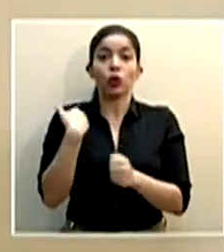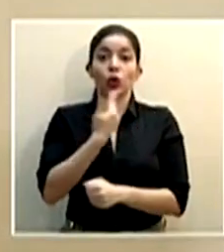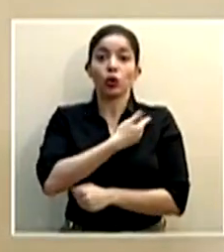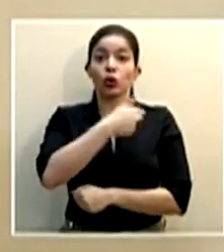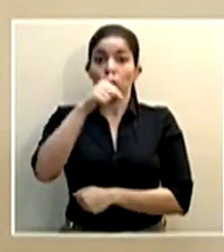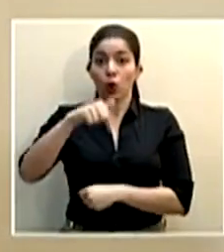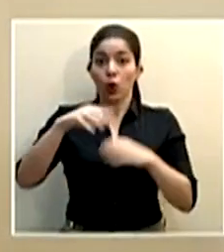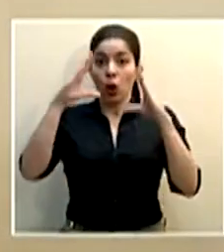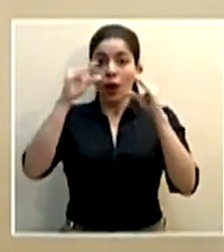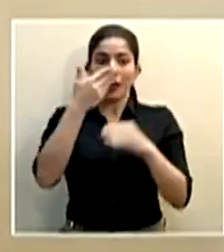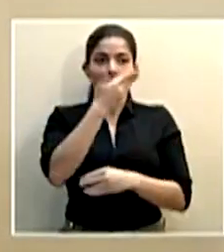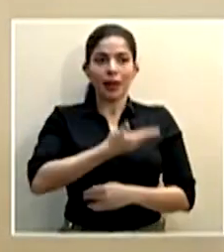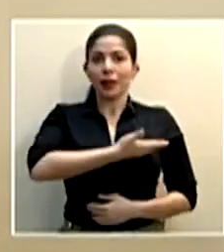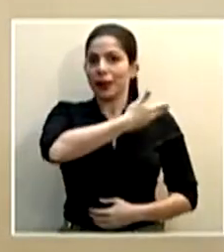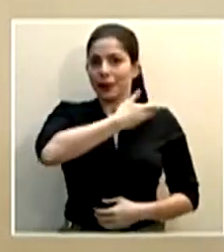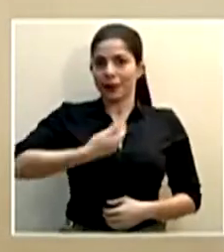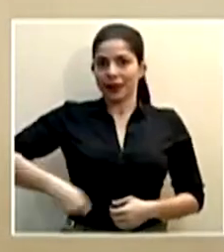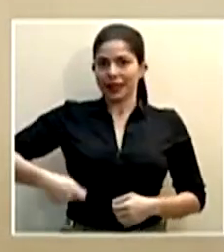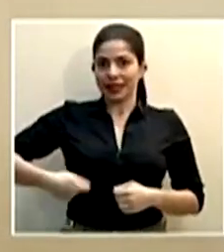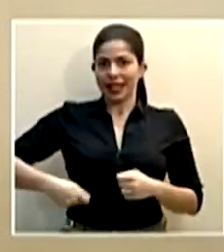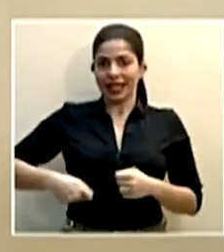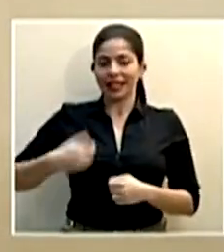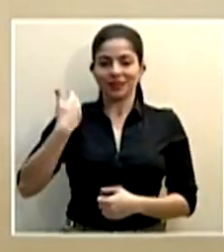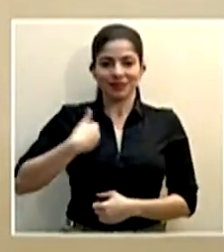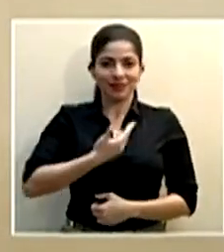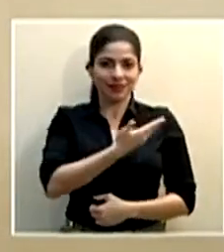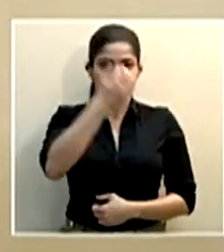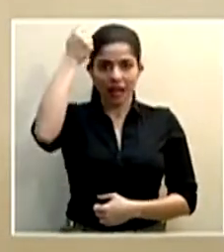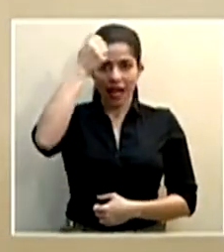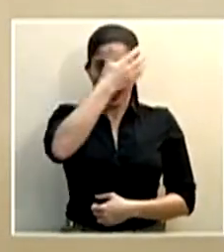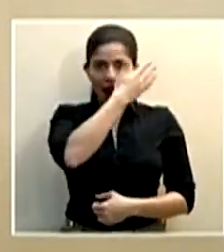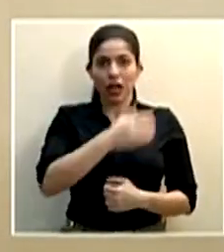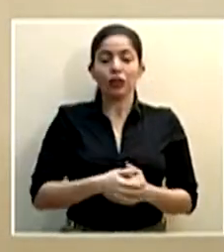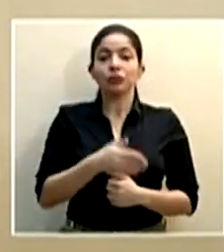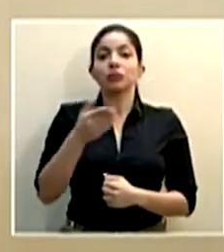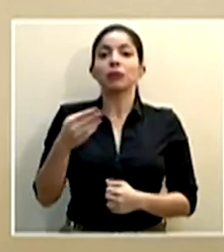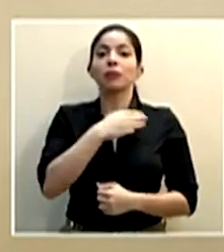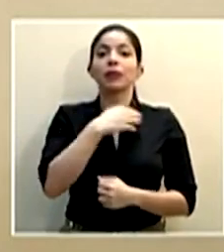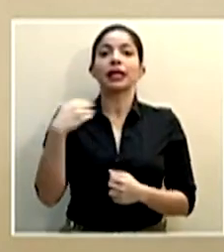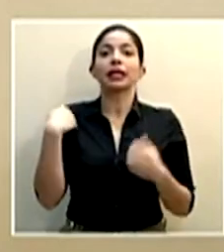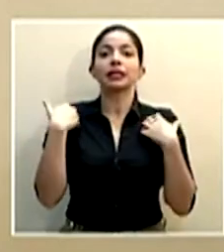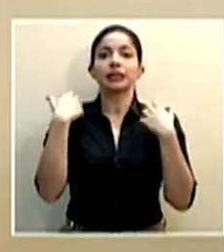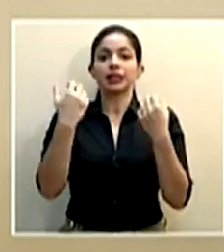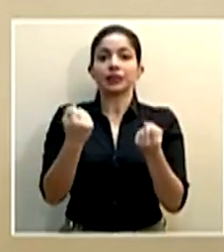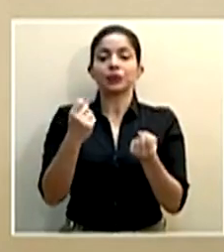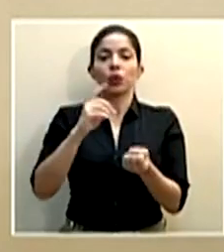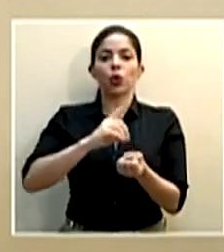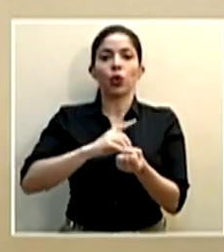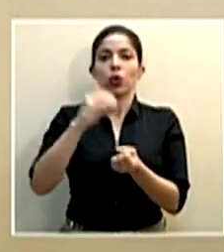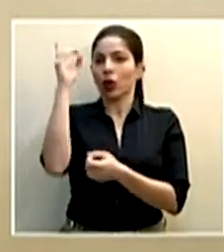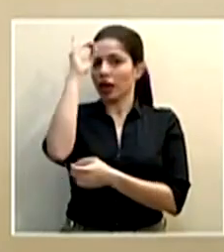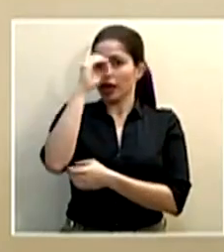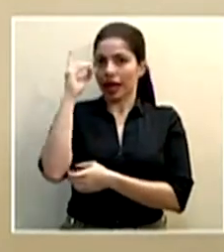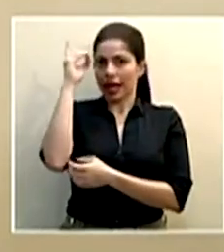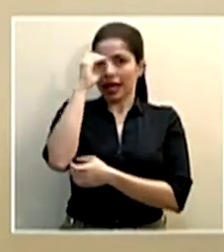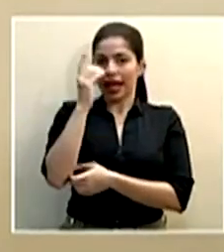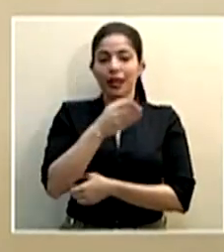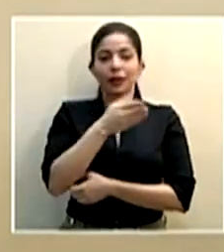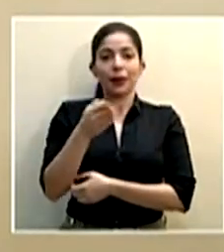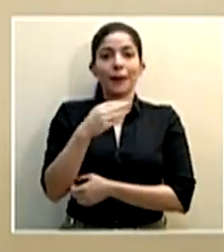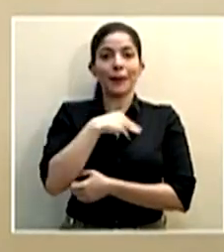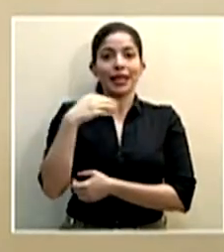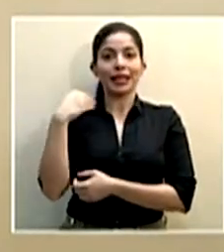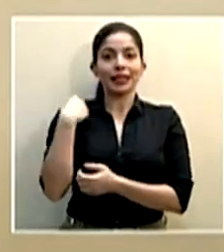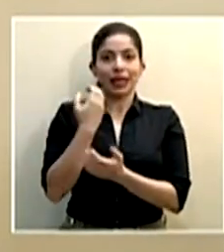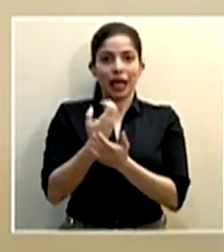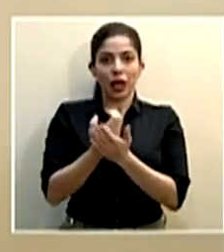de la República, el señor Carlos Alvarado, el ministro de Salud, el doctor Daniel Salas, la ministra de